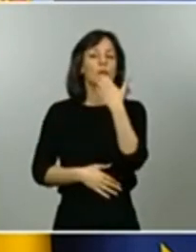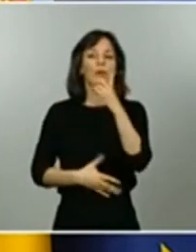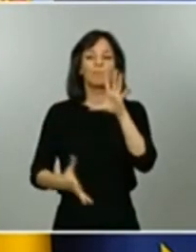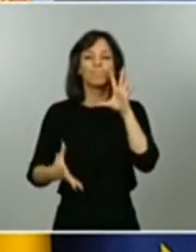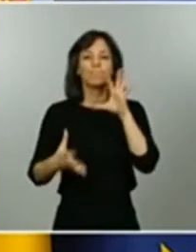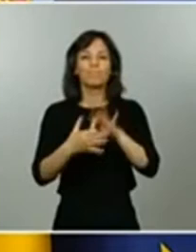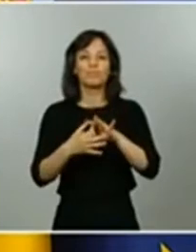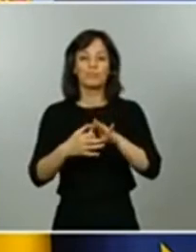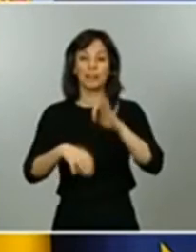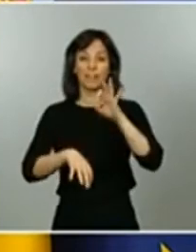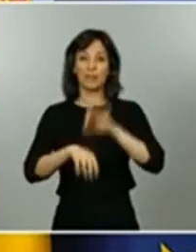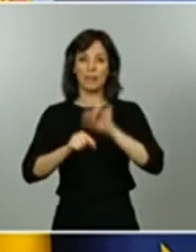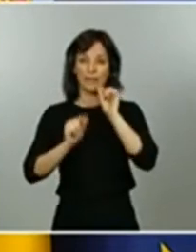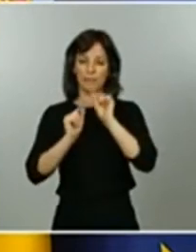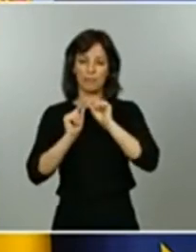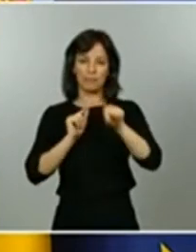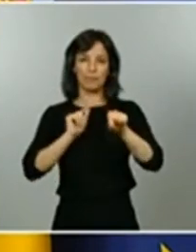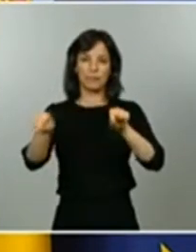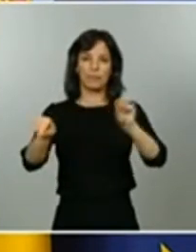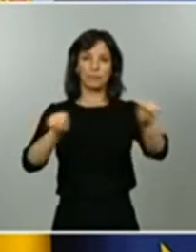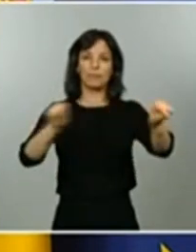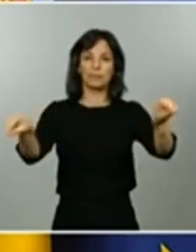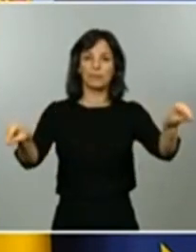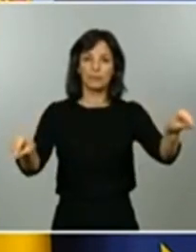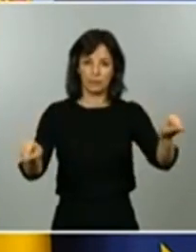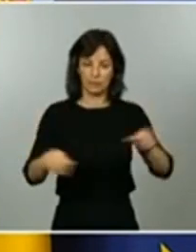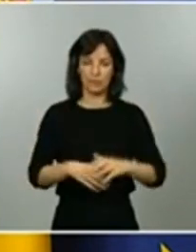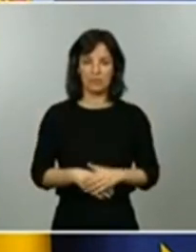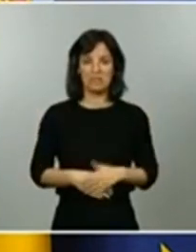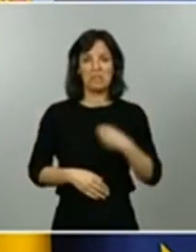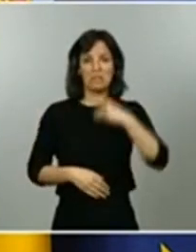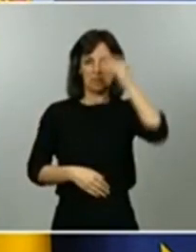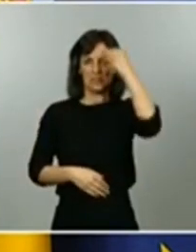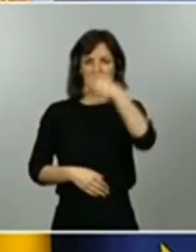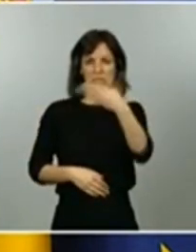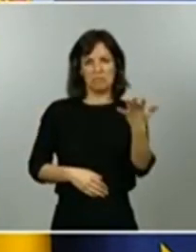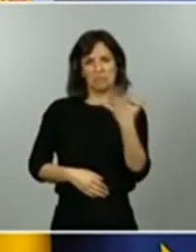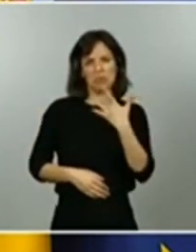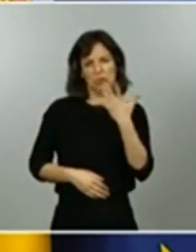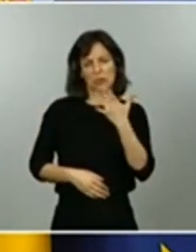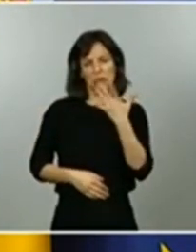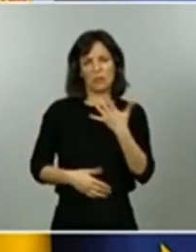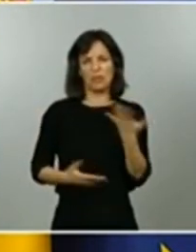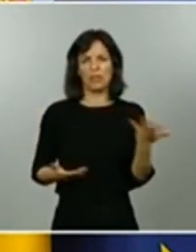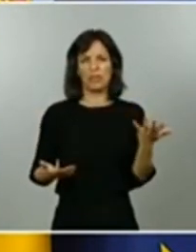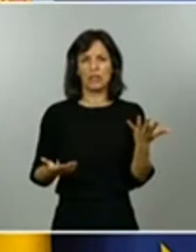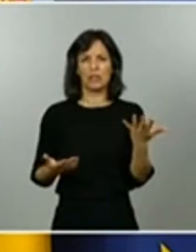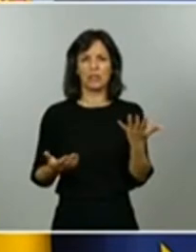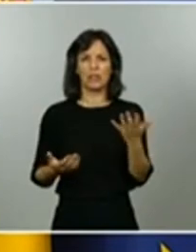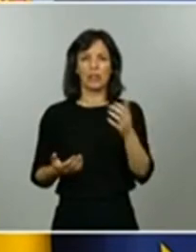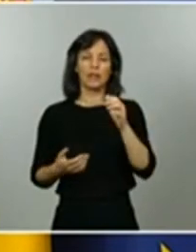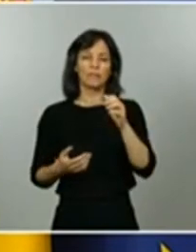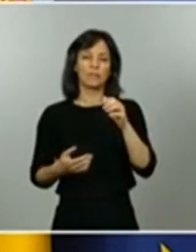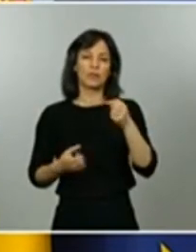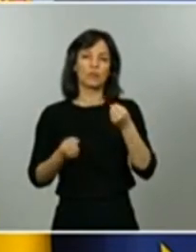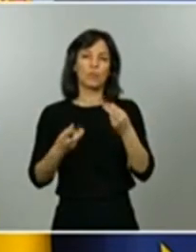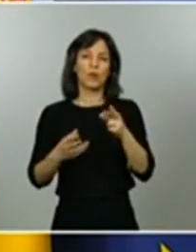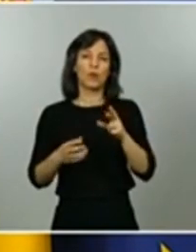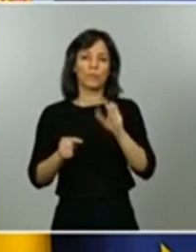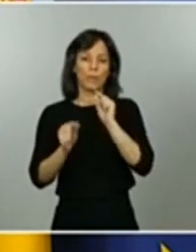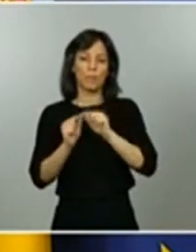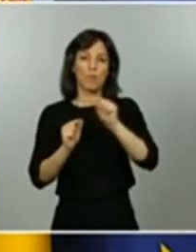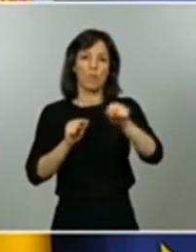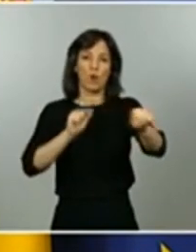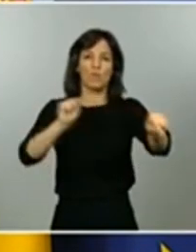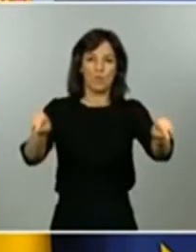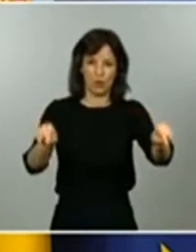enfermedad. Yo creo que la población ya conoce suficientemente lo que es el número de reproducción, el número de casos secundarios que está